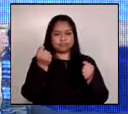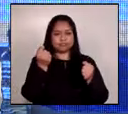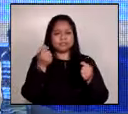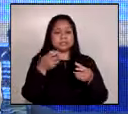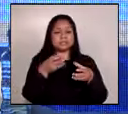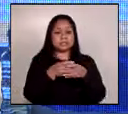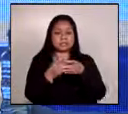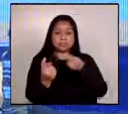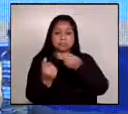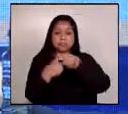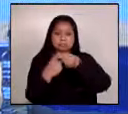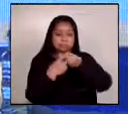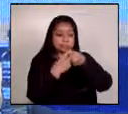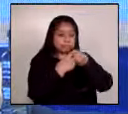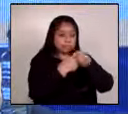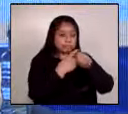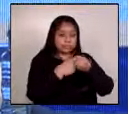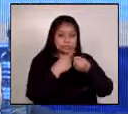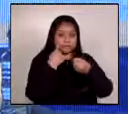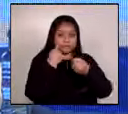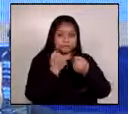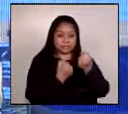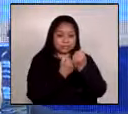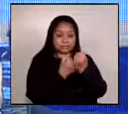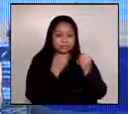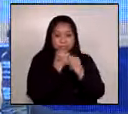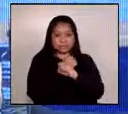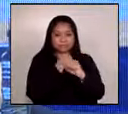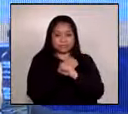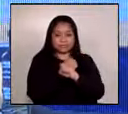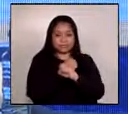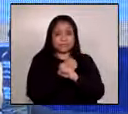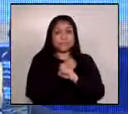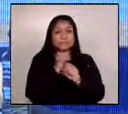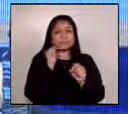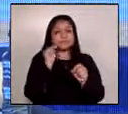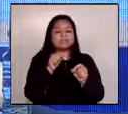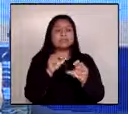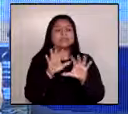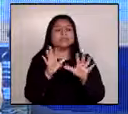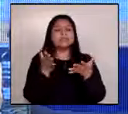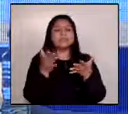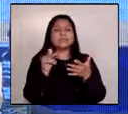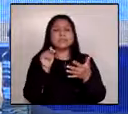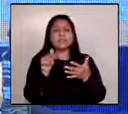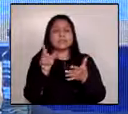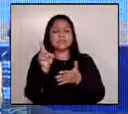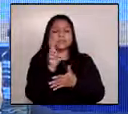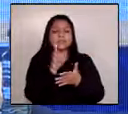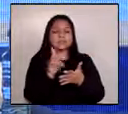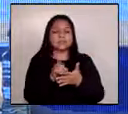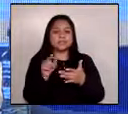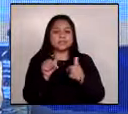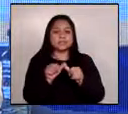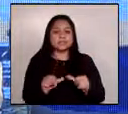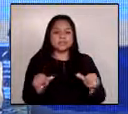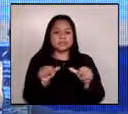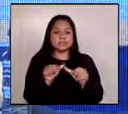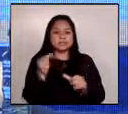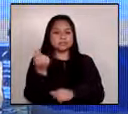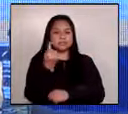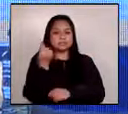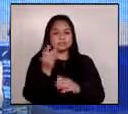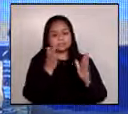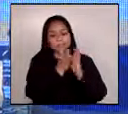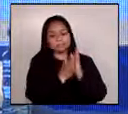conformación de la comisión como brazo político estratégico se diseñó con base a las áreas priorizadas del plan